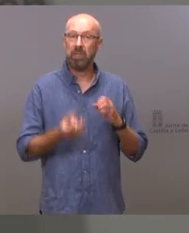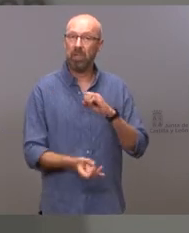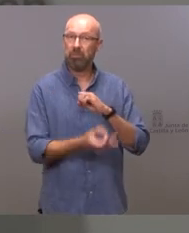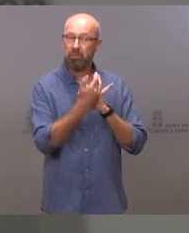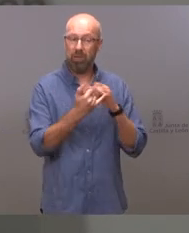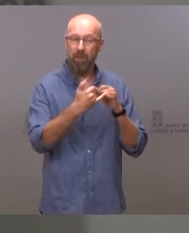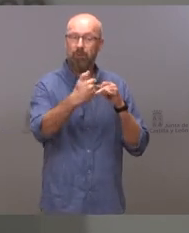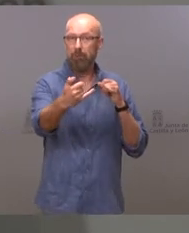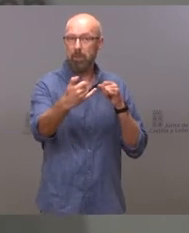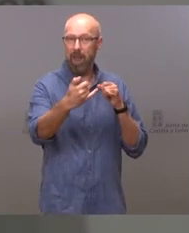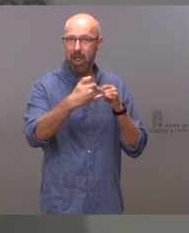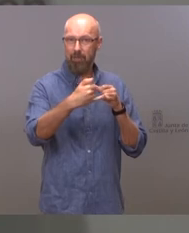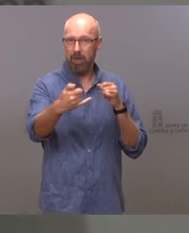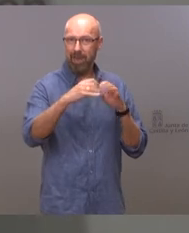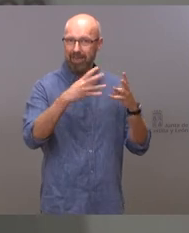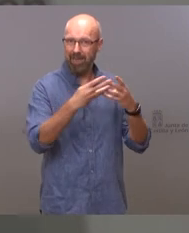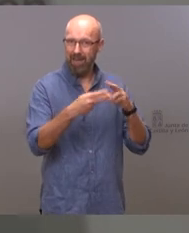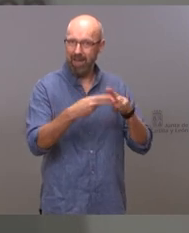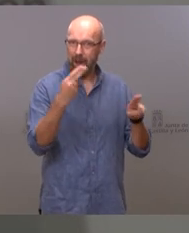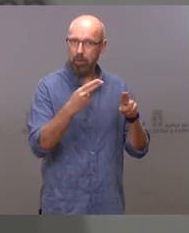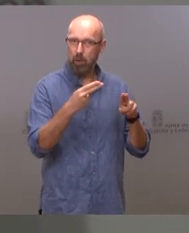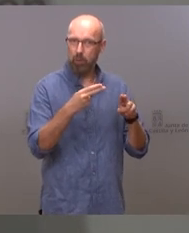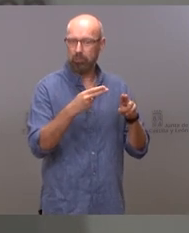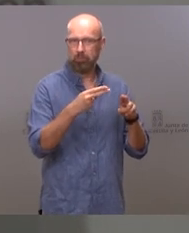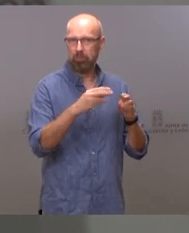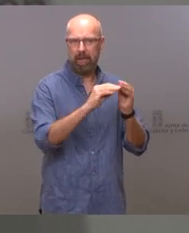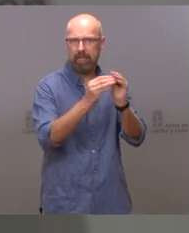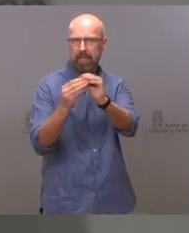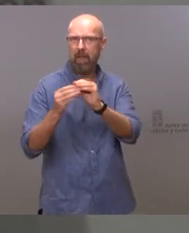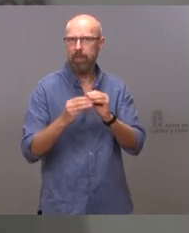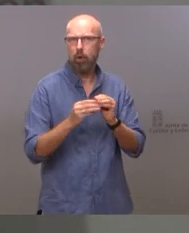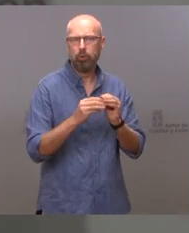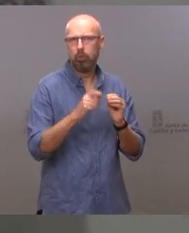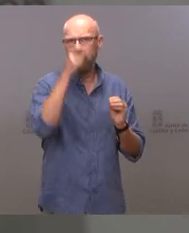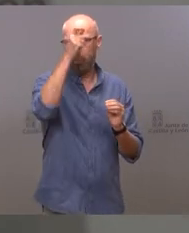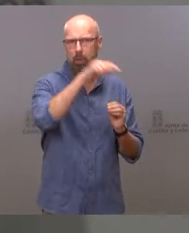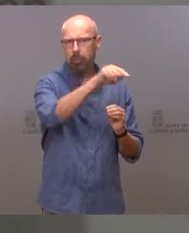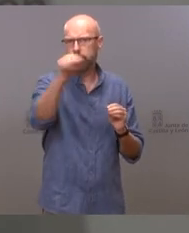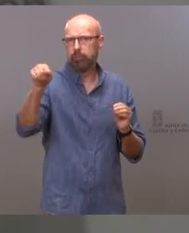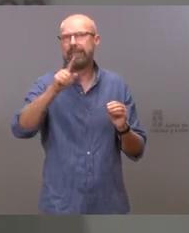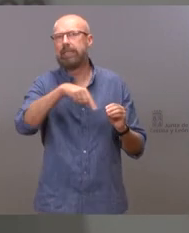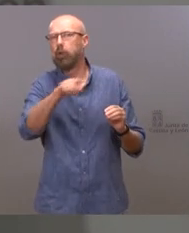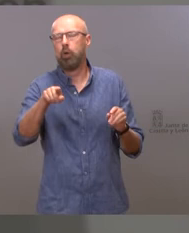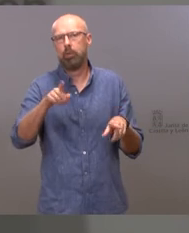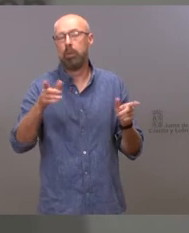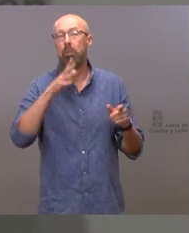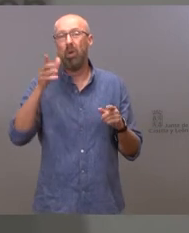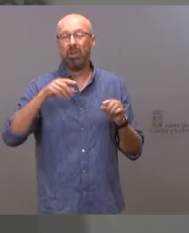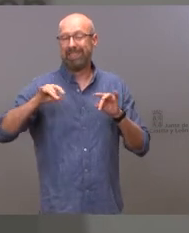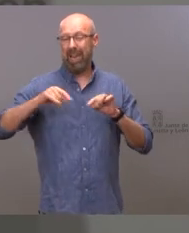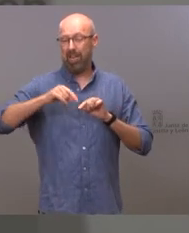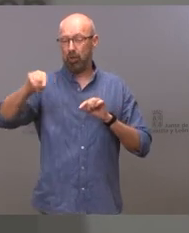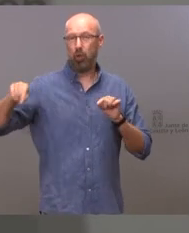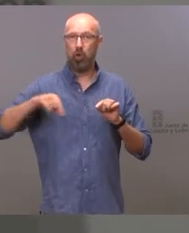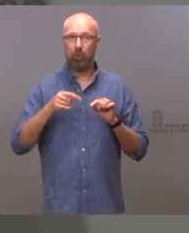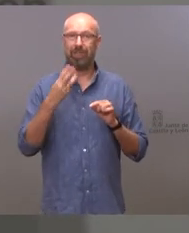óptica lo más lejos posible decirle insisto que en un territorio de 94.000 kilómetros cuadrados cubrirlo